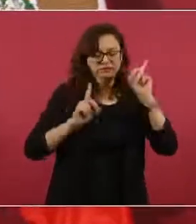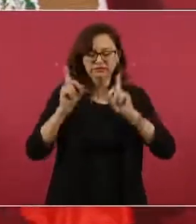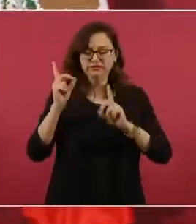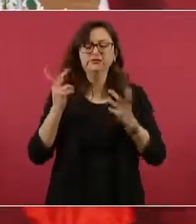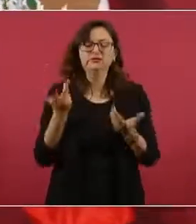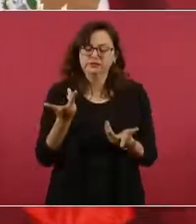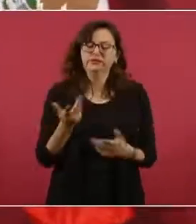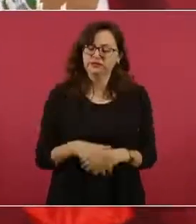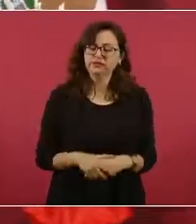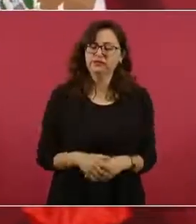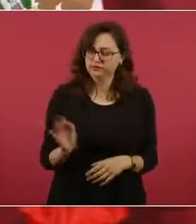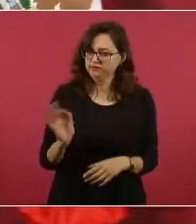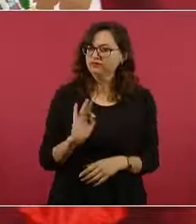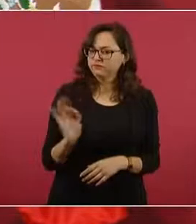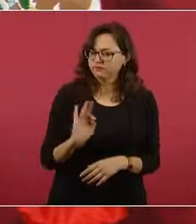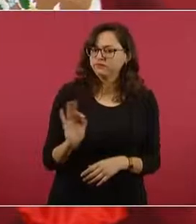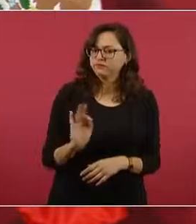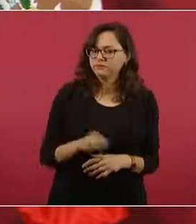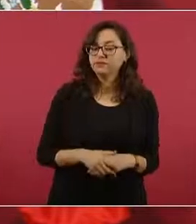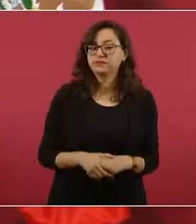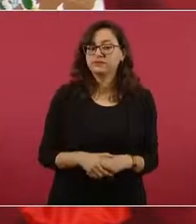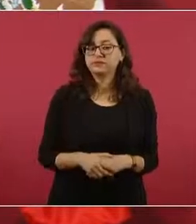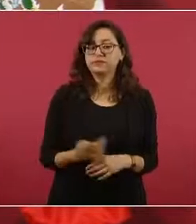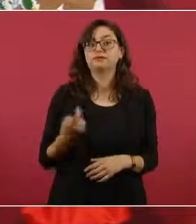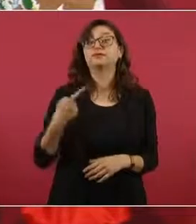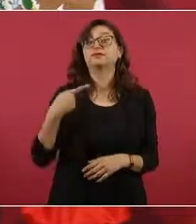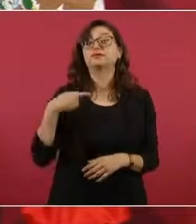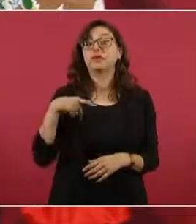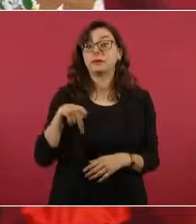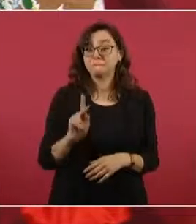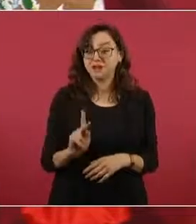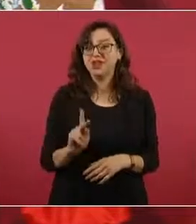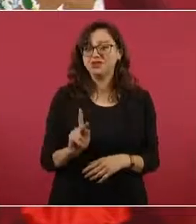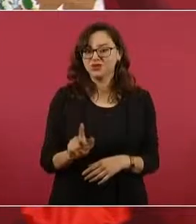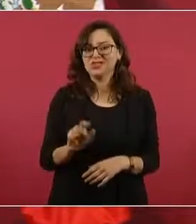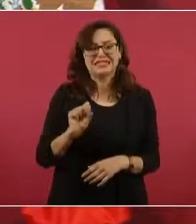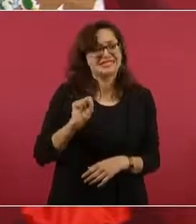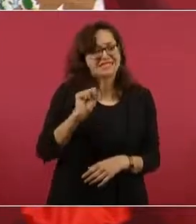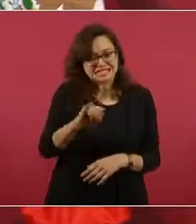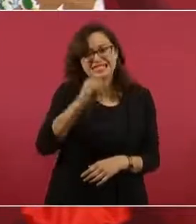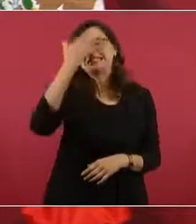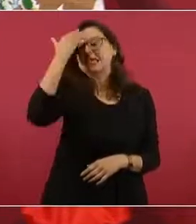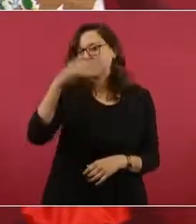perfectamente claro lo que no quiere.